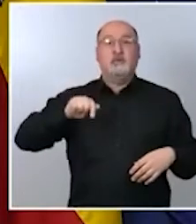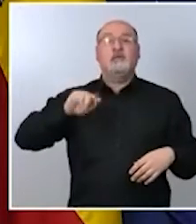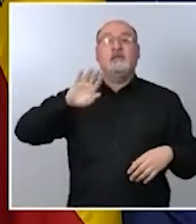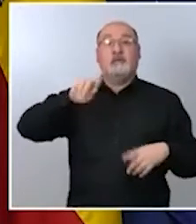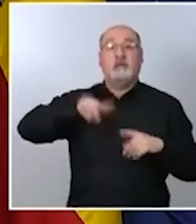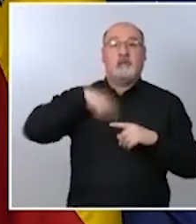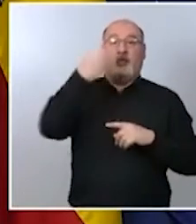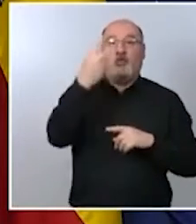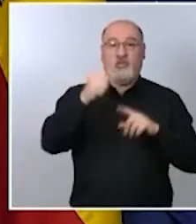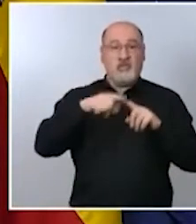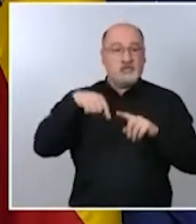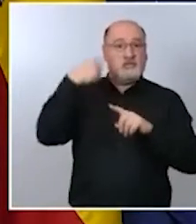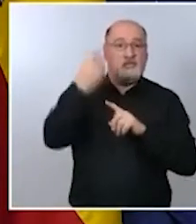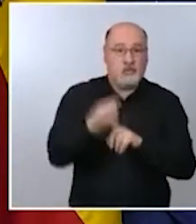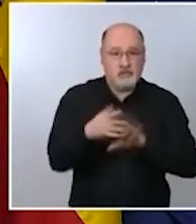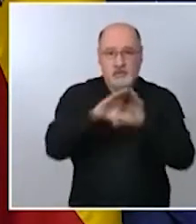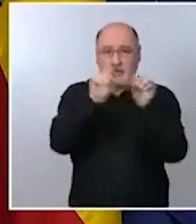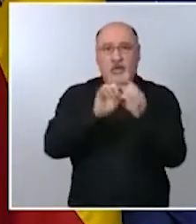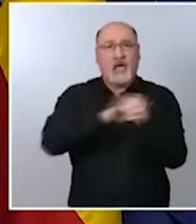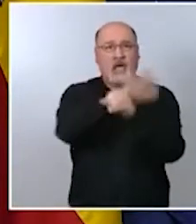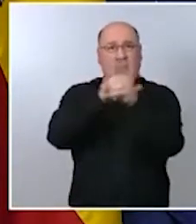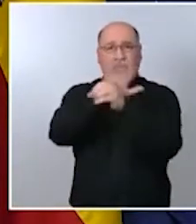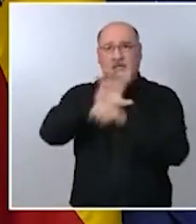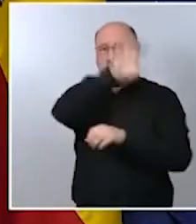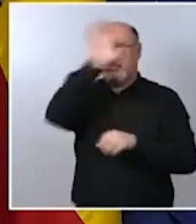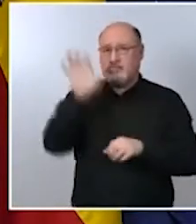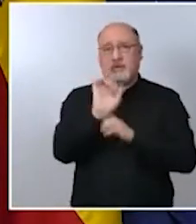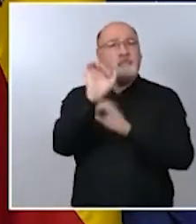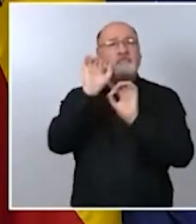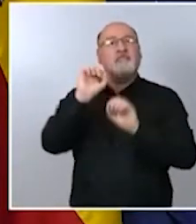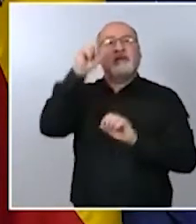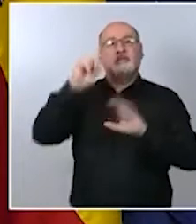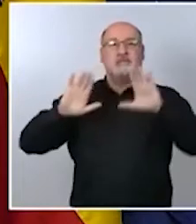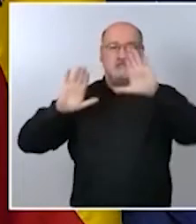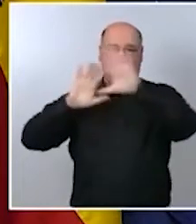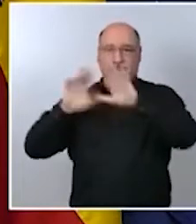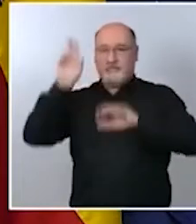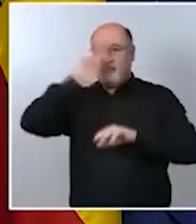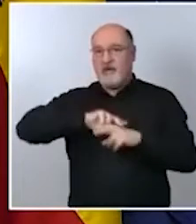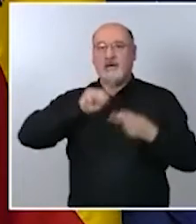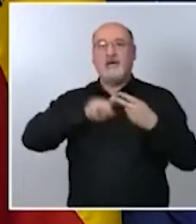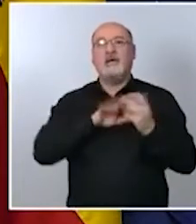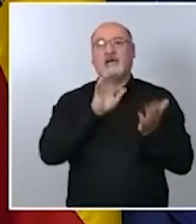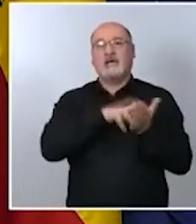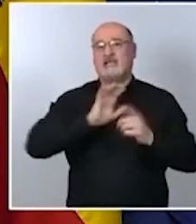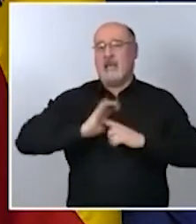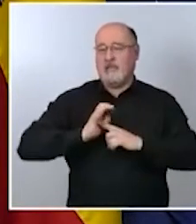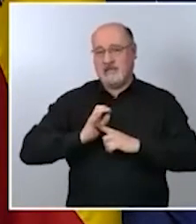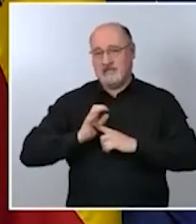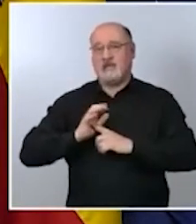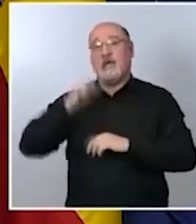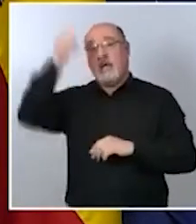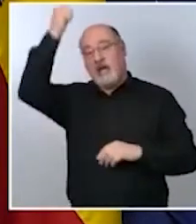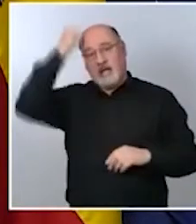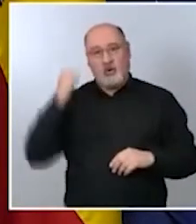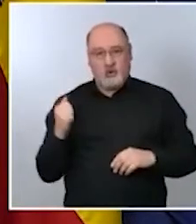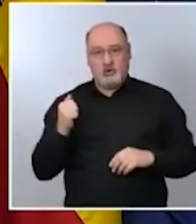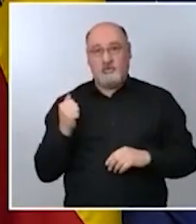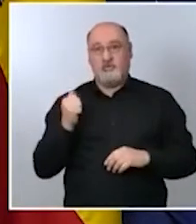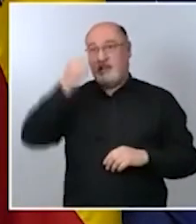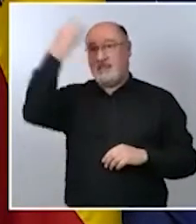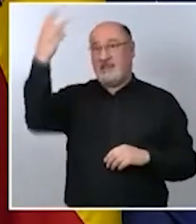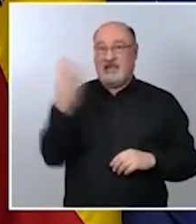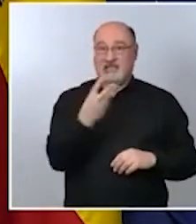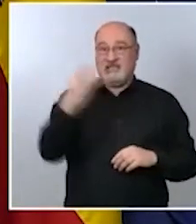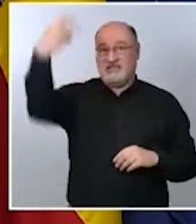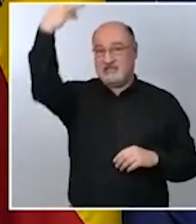siguientes en distintas zonas principalmente en la zona de Madrid en la zona de Castilla La Mancha en la zona de Aragón son las zonas más